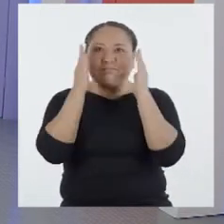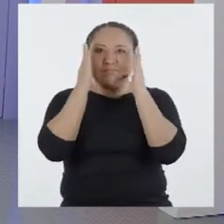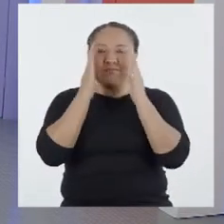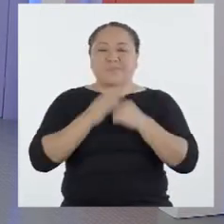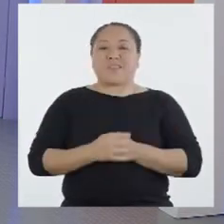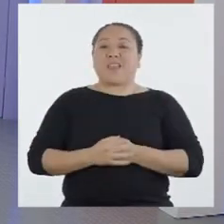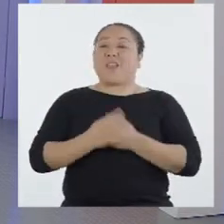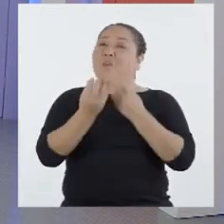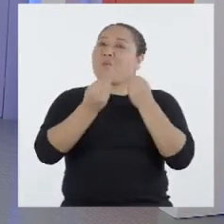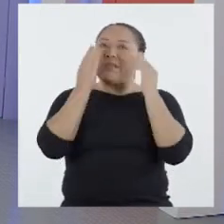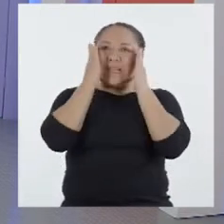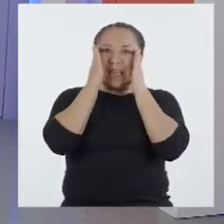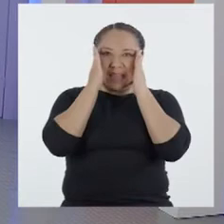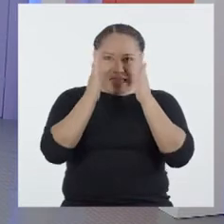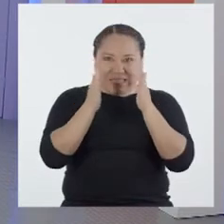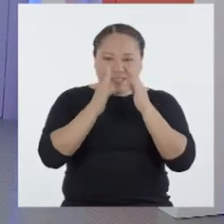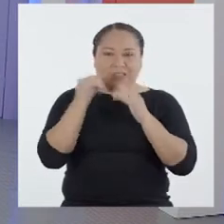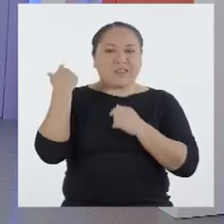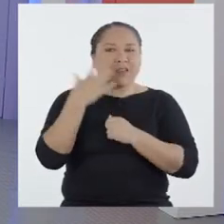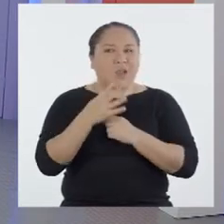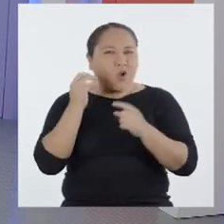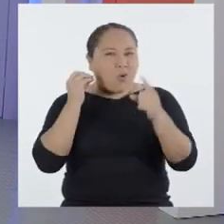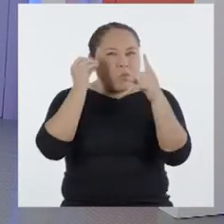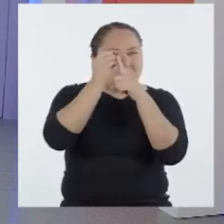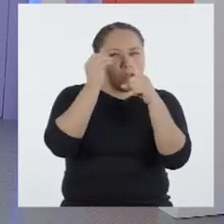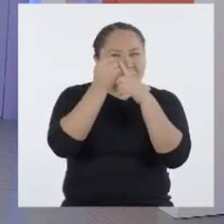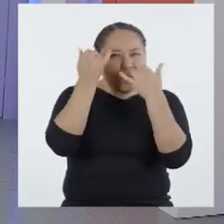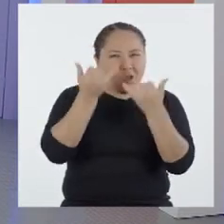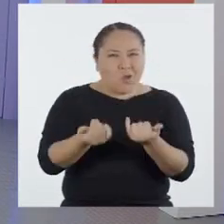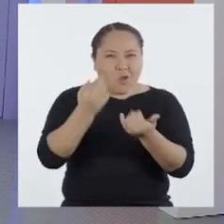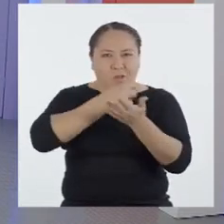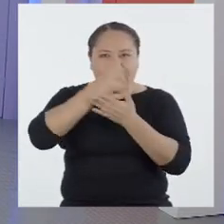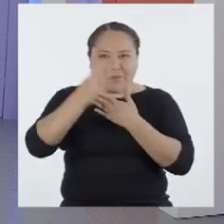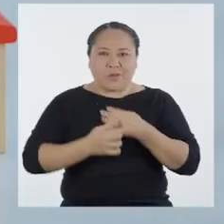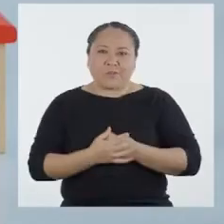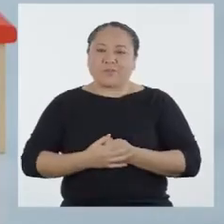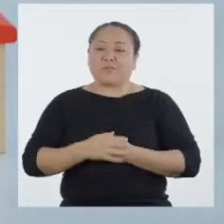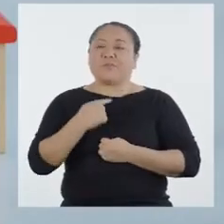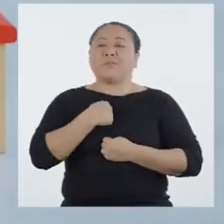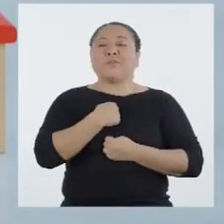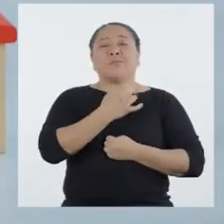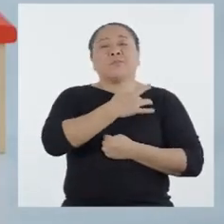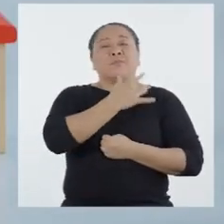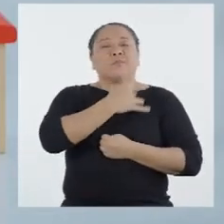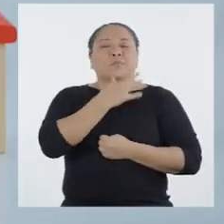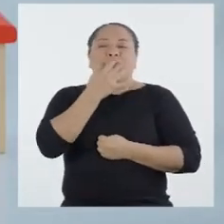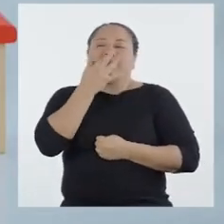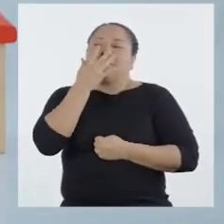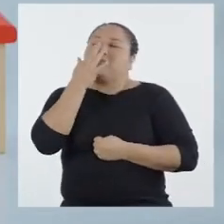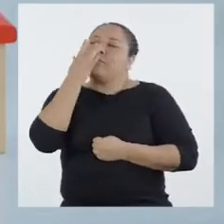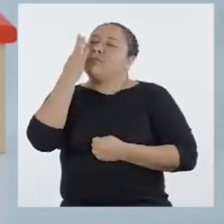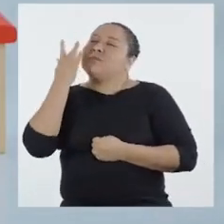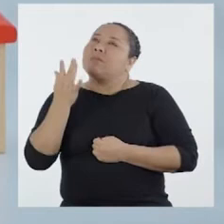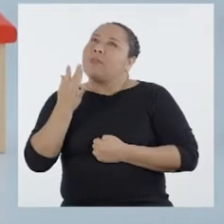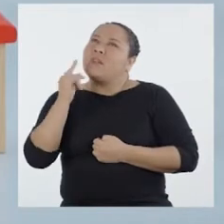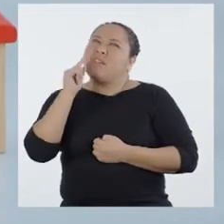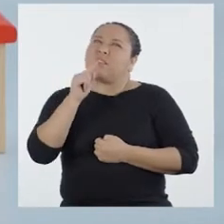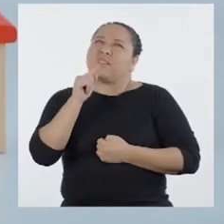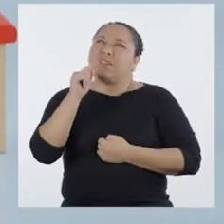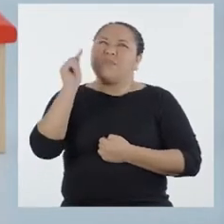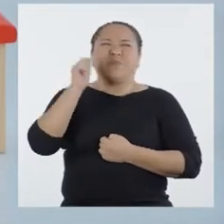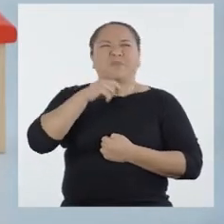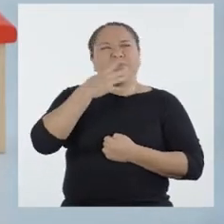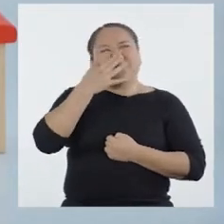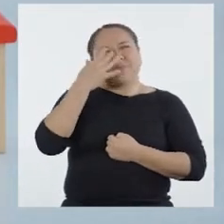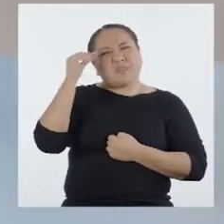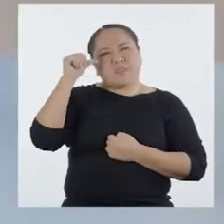alerta y mucha atención al propósito del programa. Mi sentido del olfato me dice que algo no